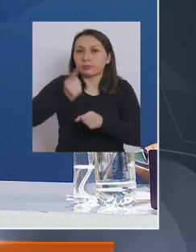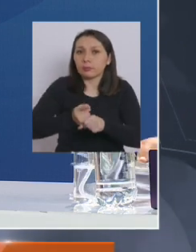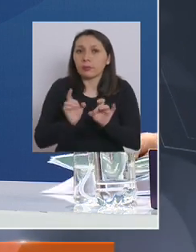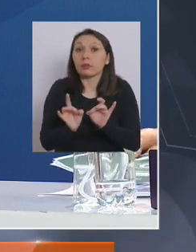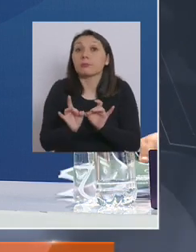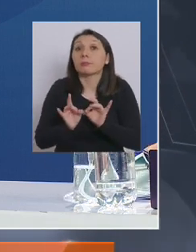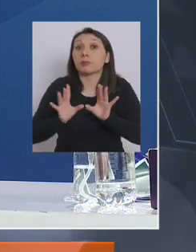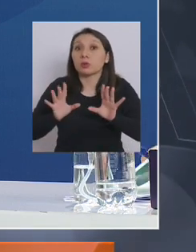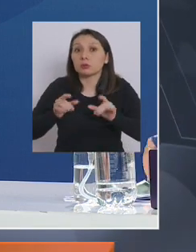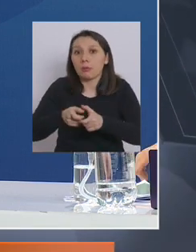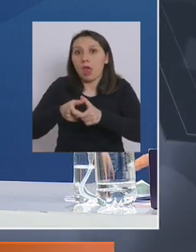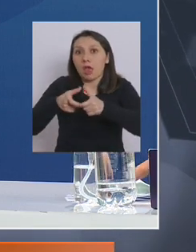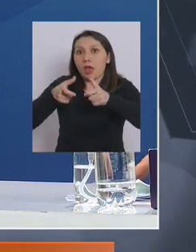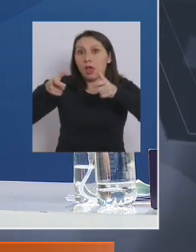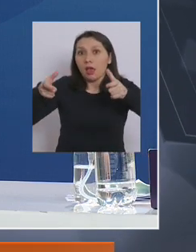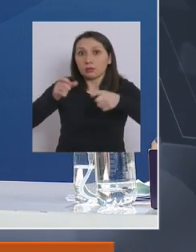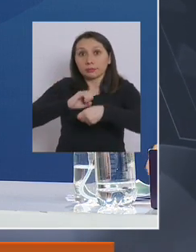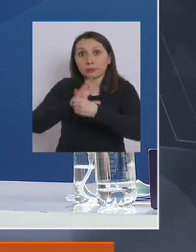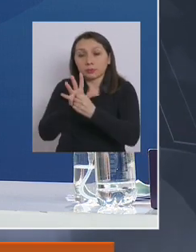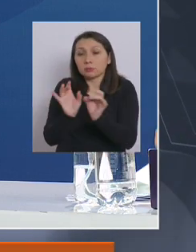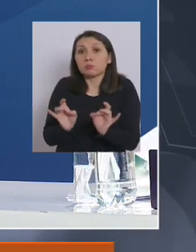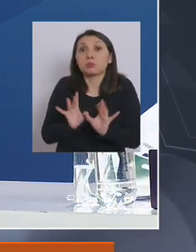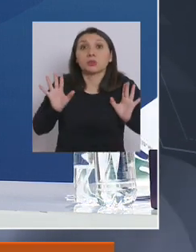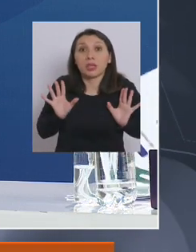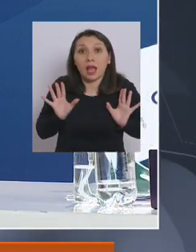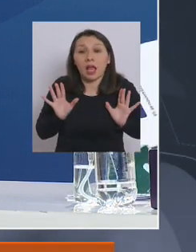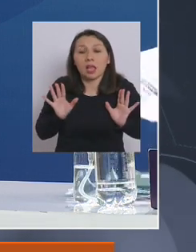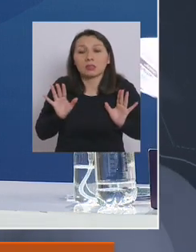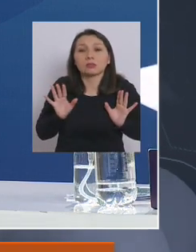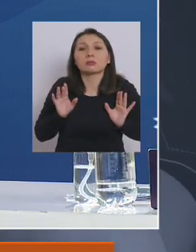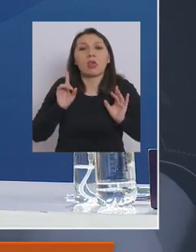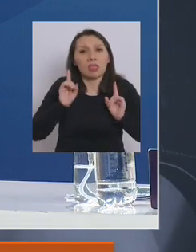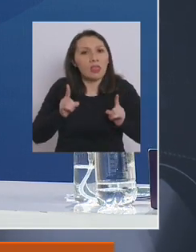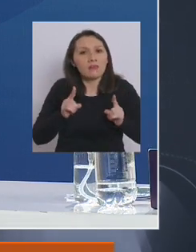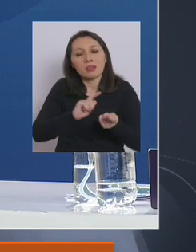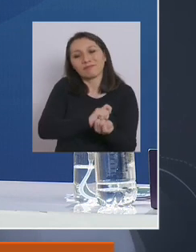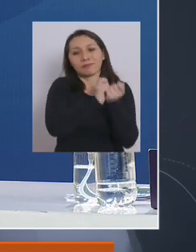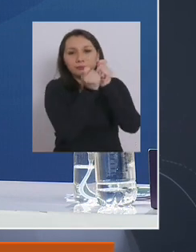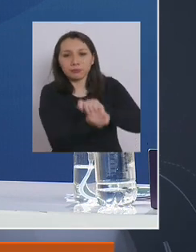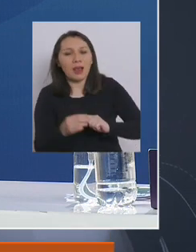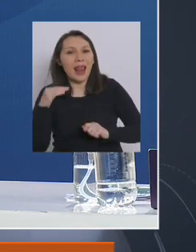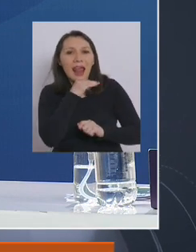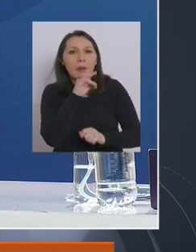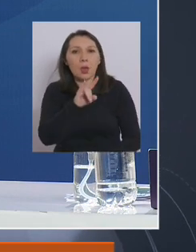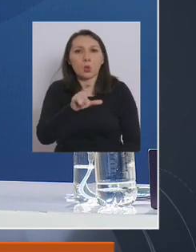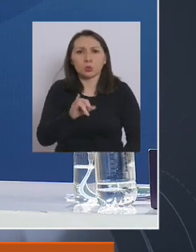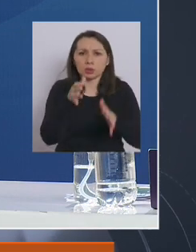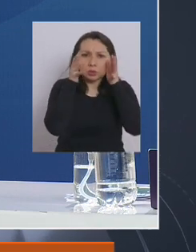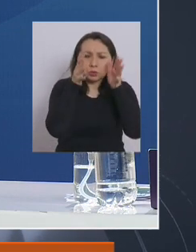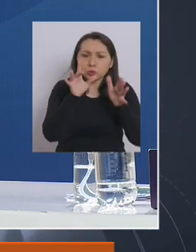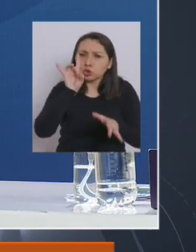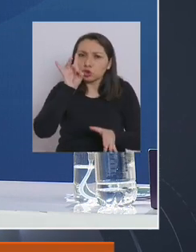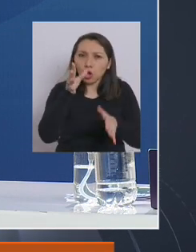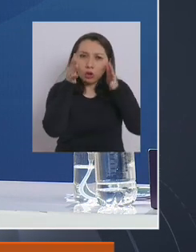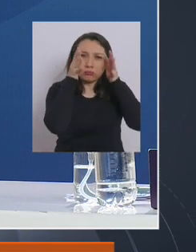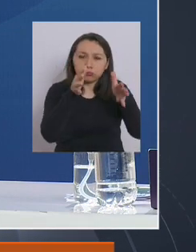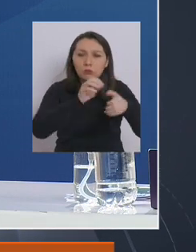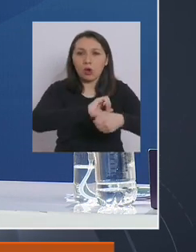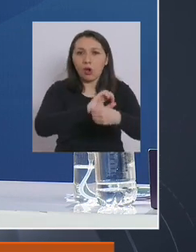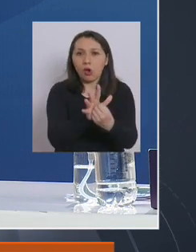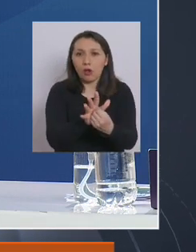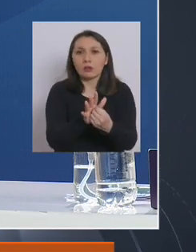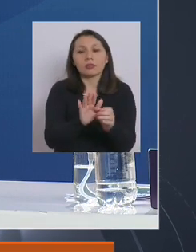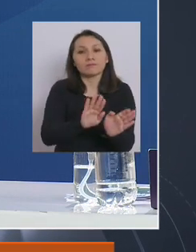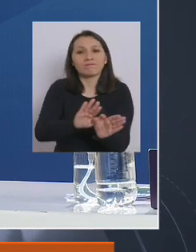de, en caso de hubiera un aumento de un número importante de pacientes, reconvertirse rápidamente a atender a pacientes COVID,